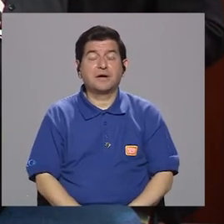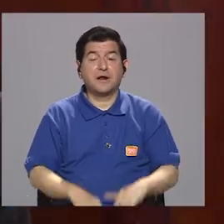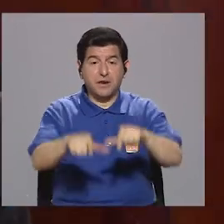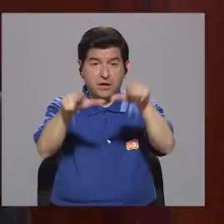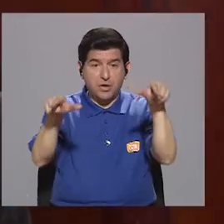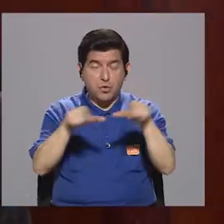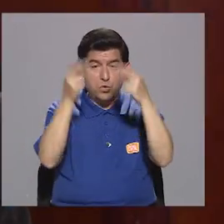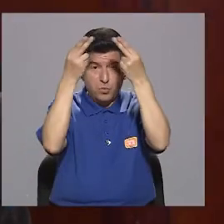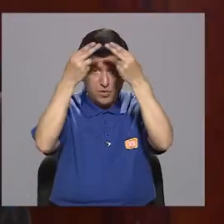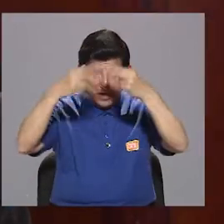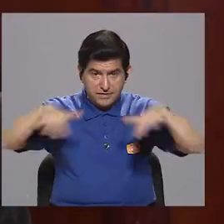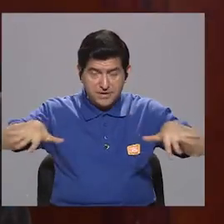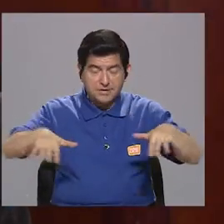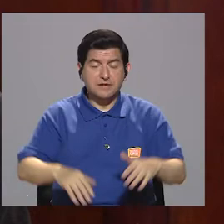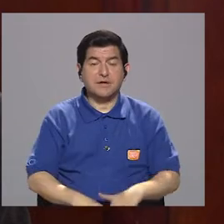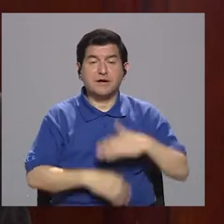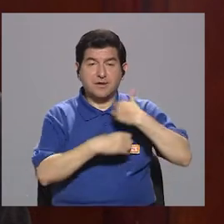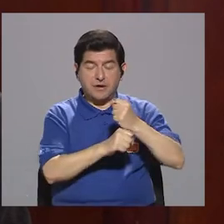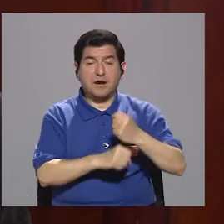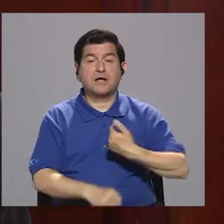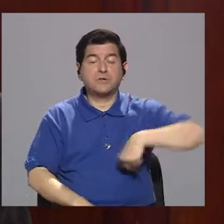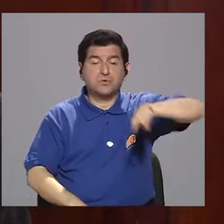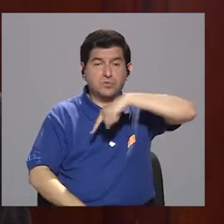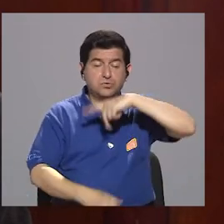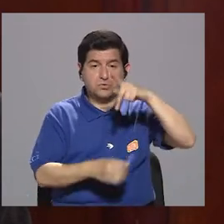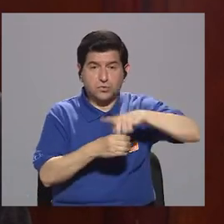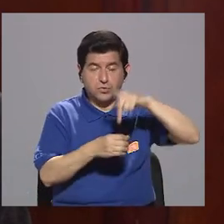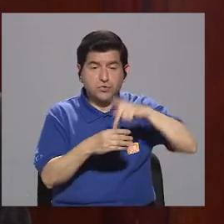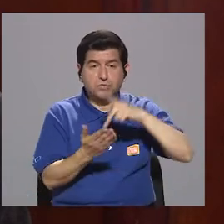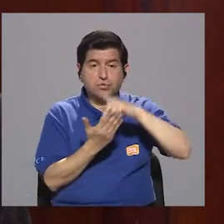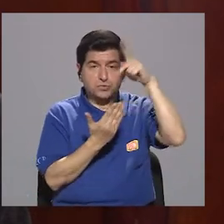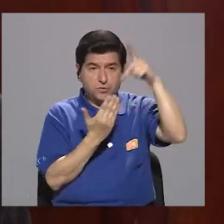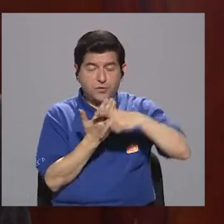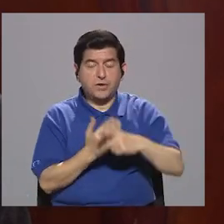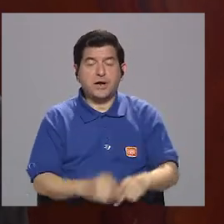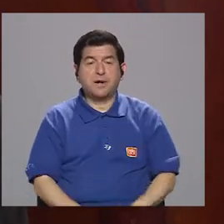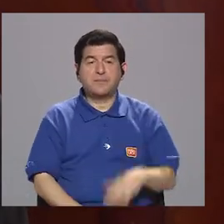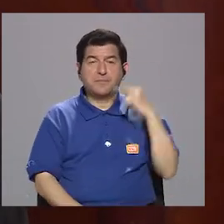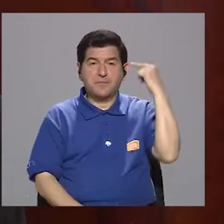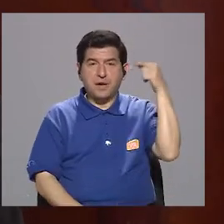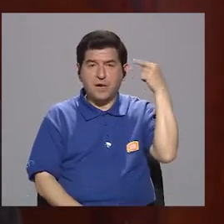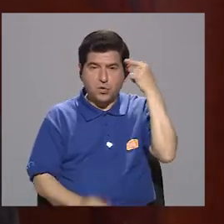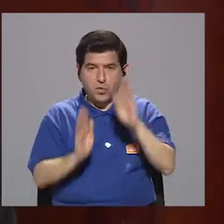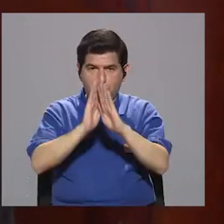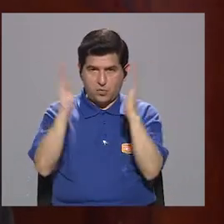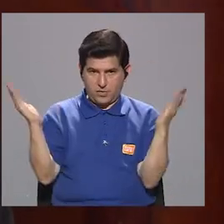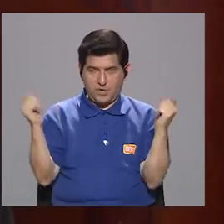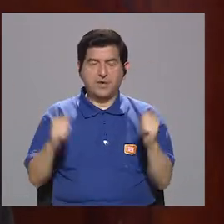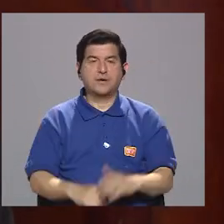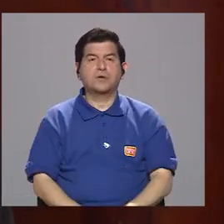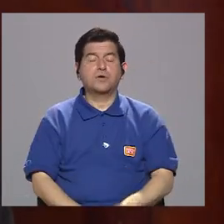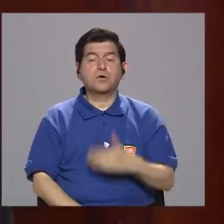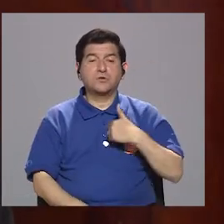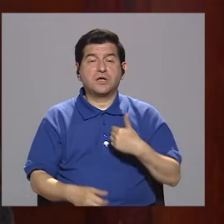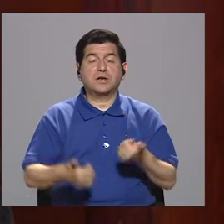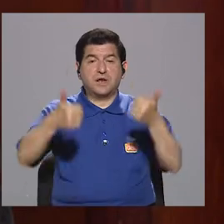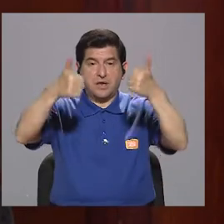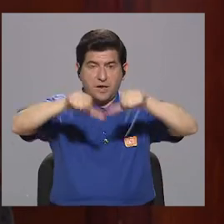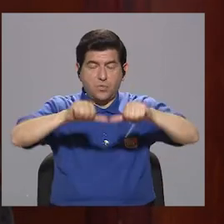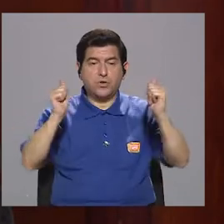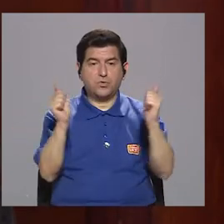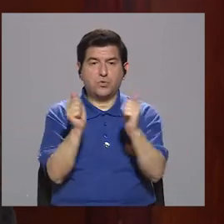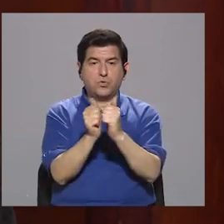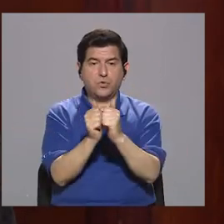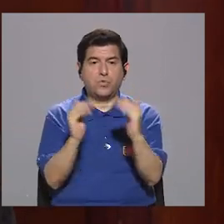la municipalidad tenemos un sitio. Estamos participando en el programa de gobierno abierto. Así es. Inclusive hemos suscrito un convenio con la